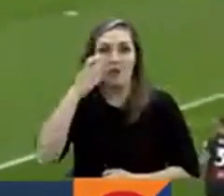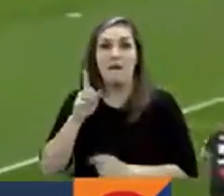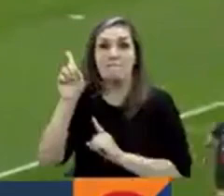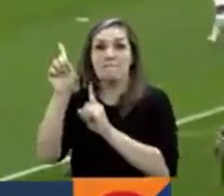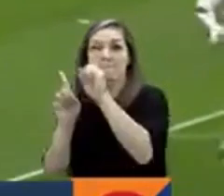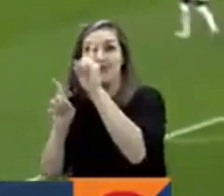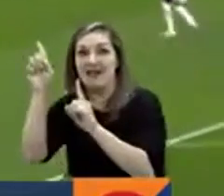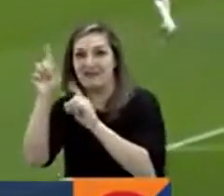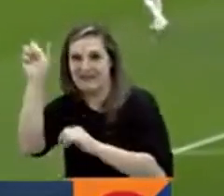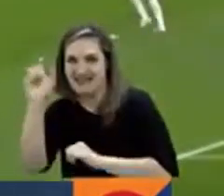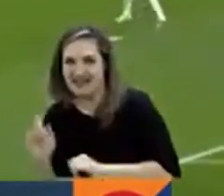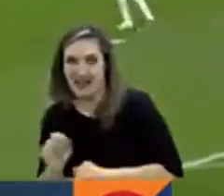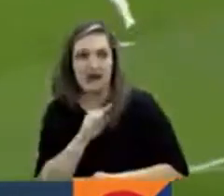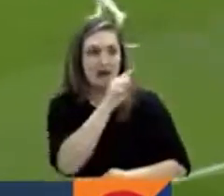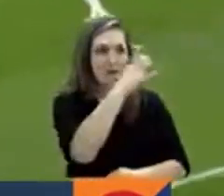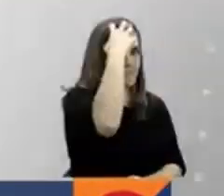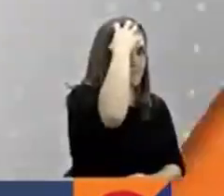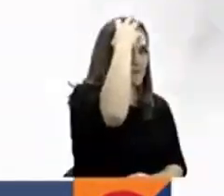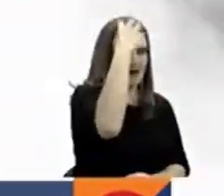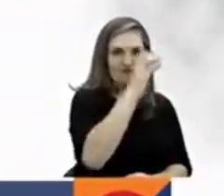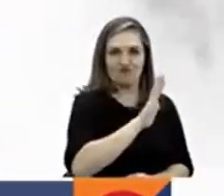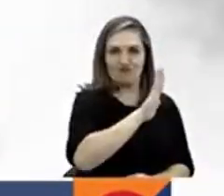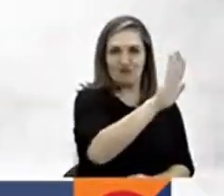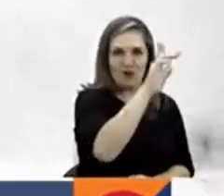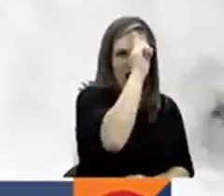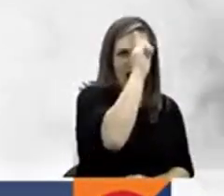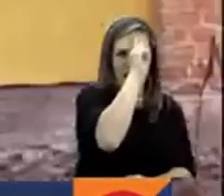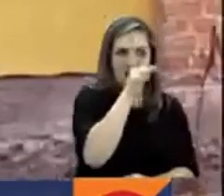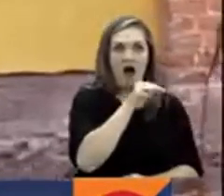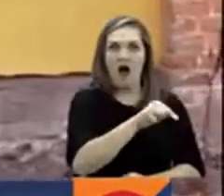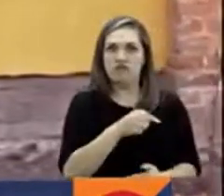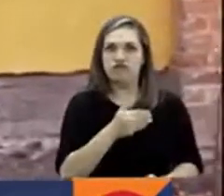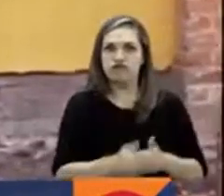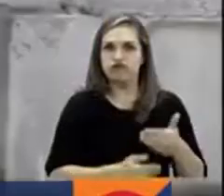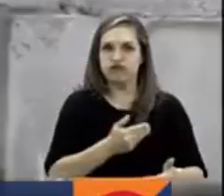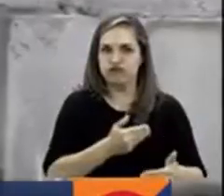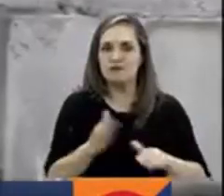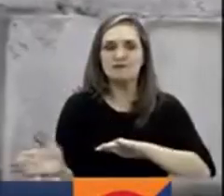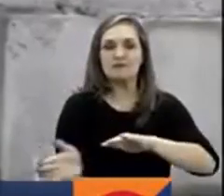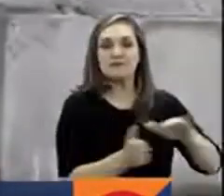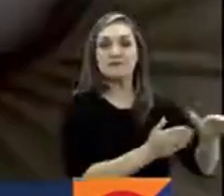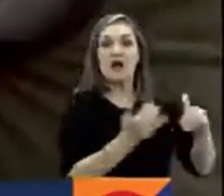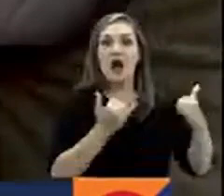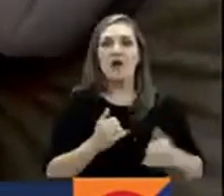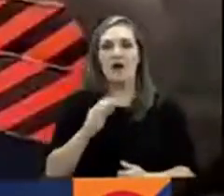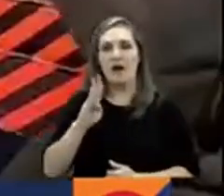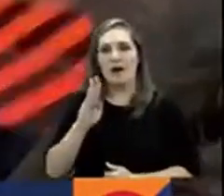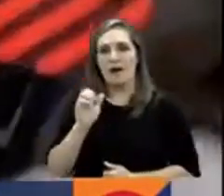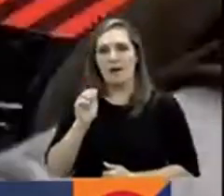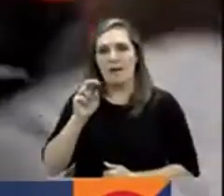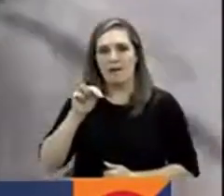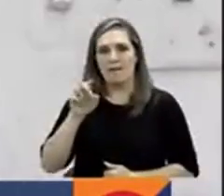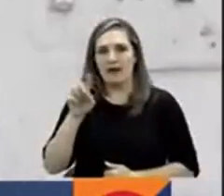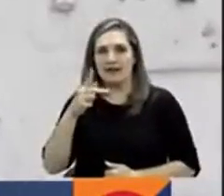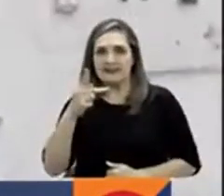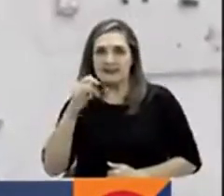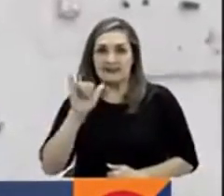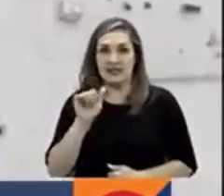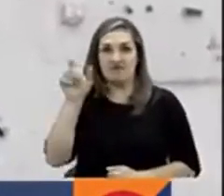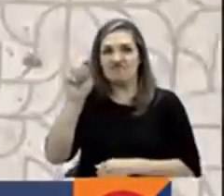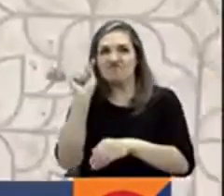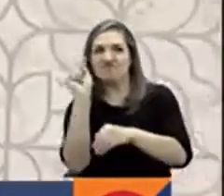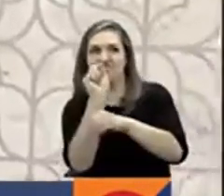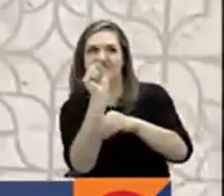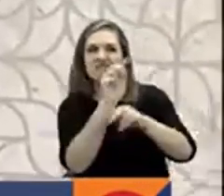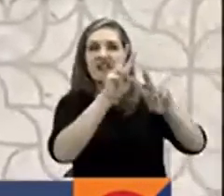tomaron ventaja en las series de octavos de final. Y en cultura, Banksy estrena un mural en el que hace duras críticas a la celebración de